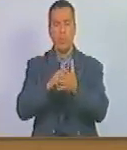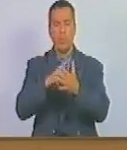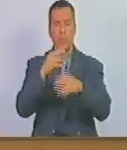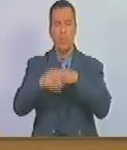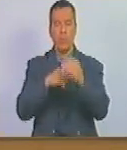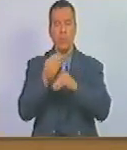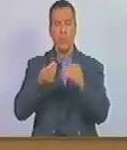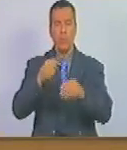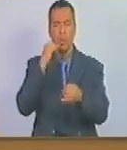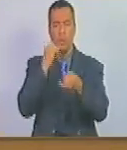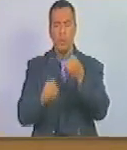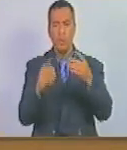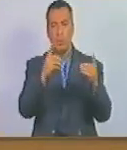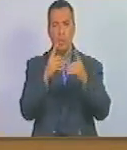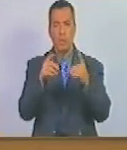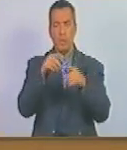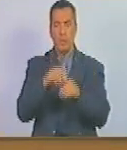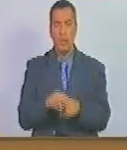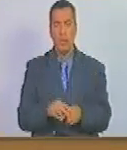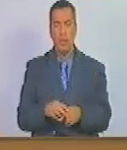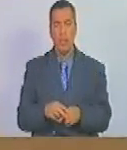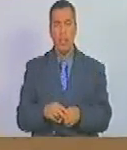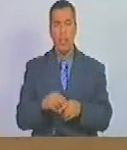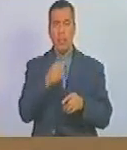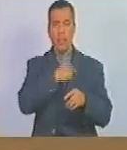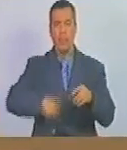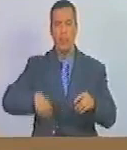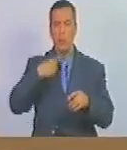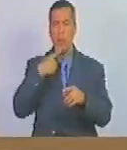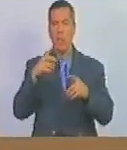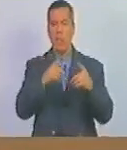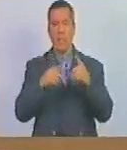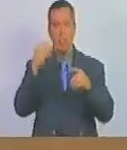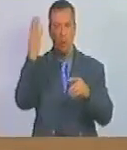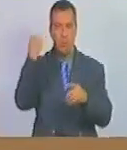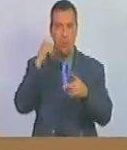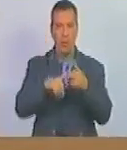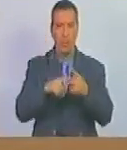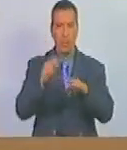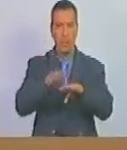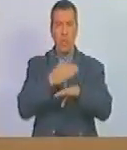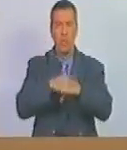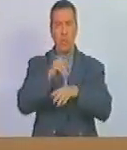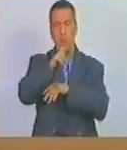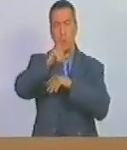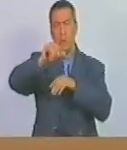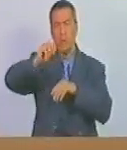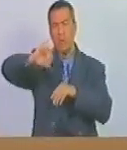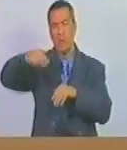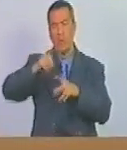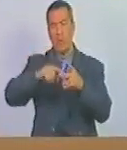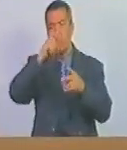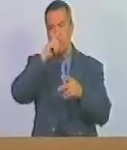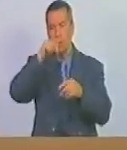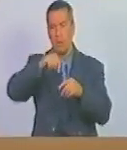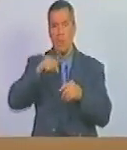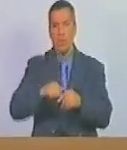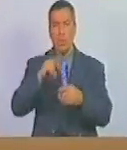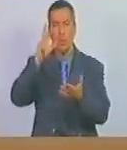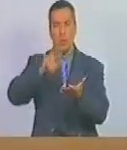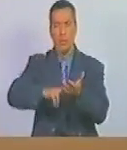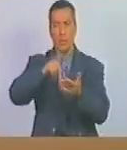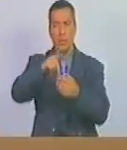quedamos en la última discusión Presidente, en la sesión ordinaria del día jueves 20 de julio del presente año se